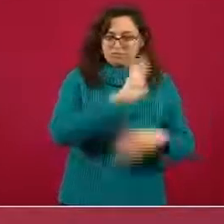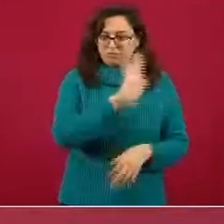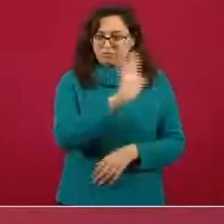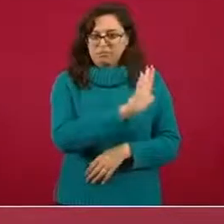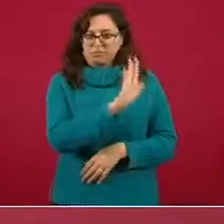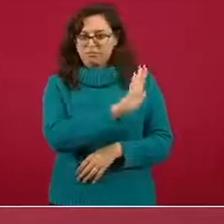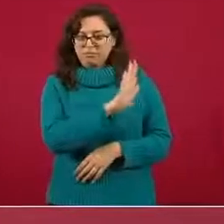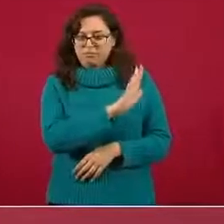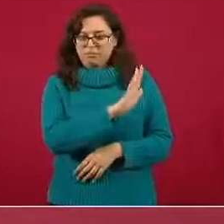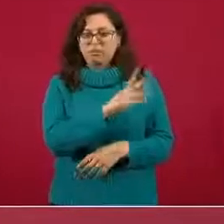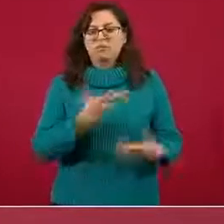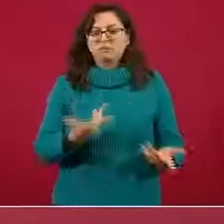Todos podemos hacer algo.